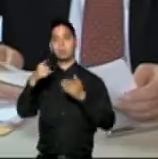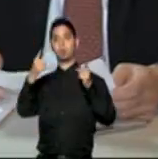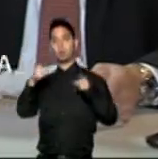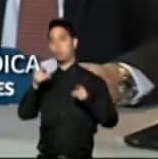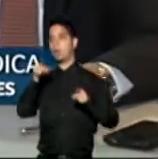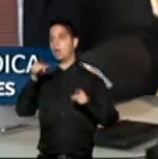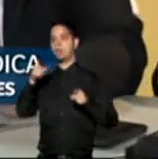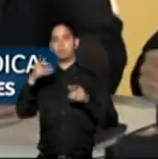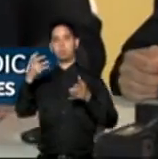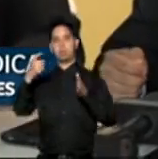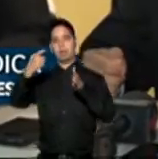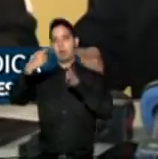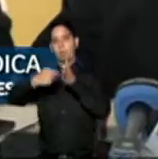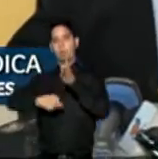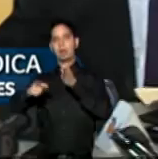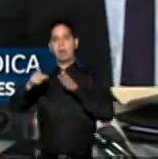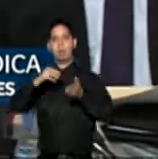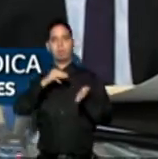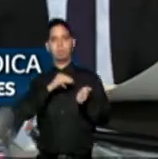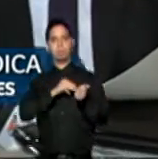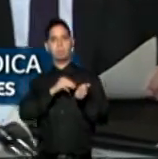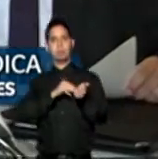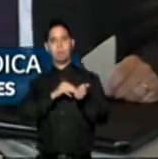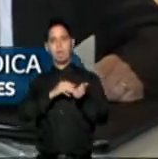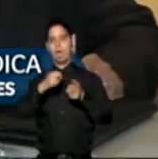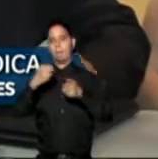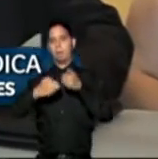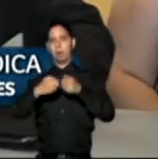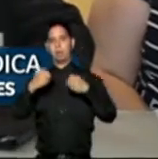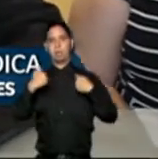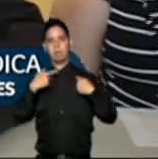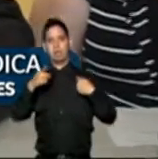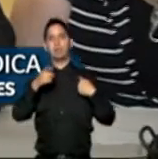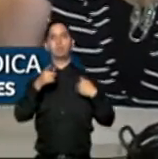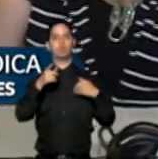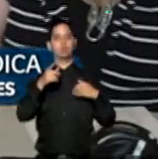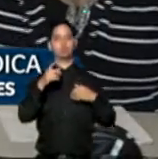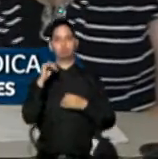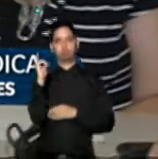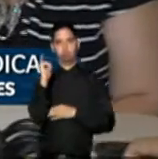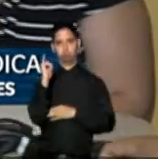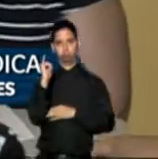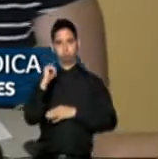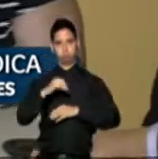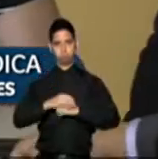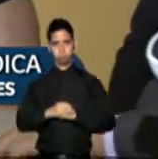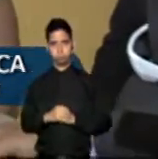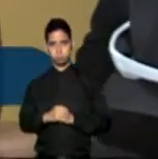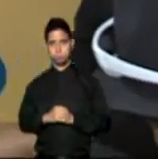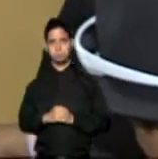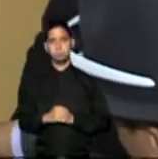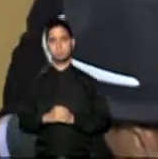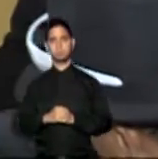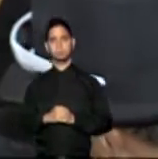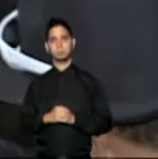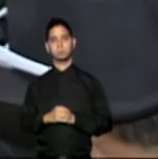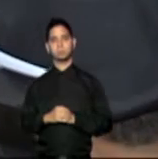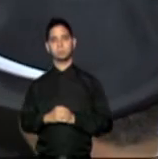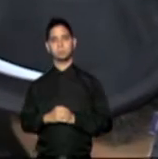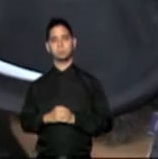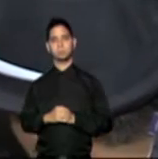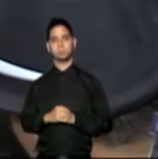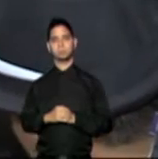déficit que las aseguradoras tengan en las reservas anuales que estas establezcan para el pago de servicios no facturados.